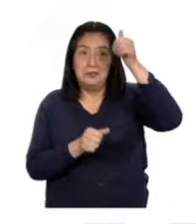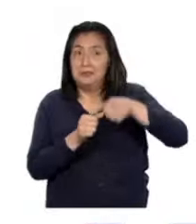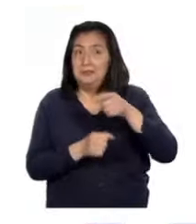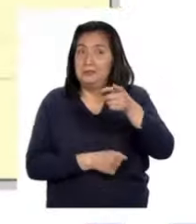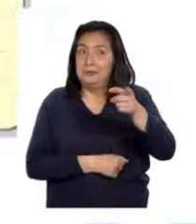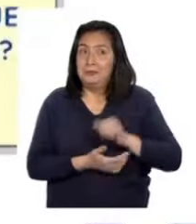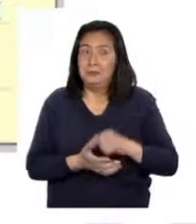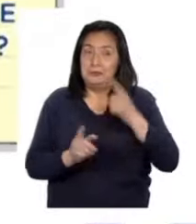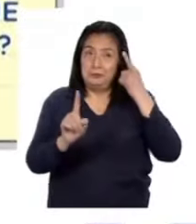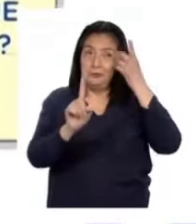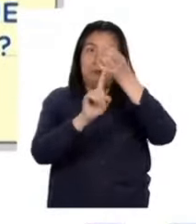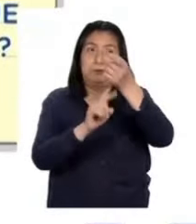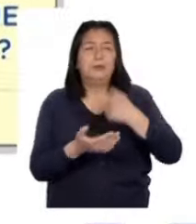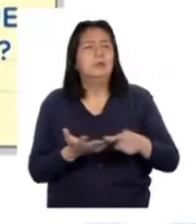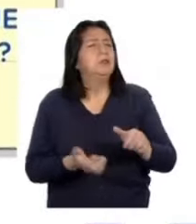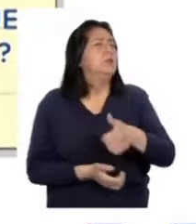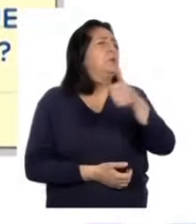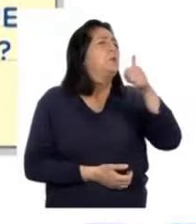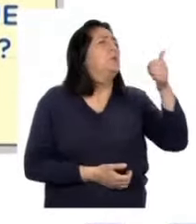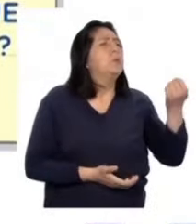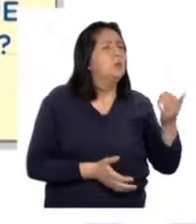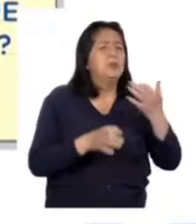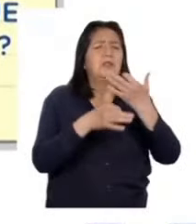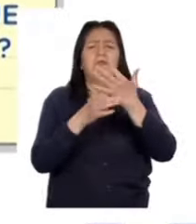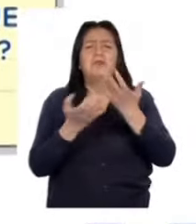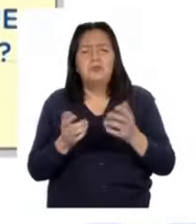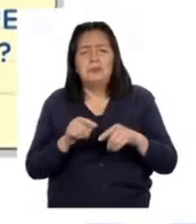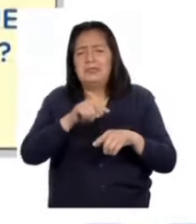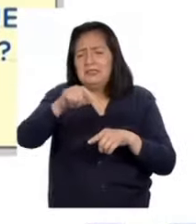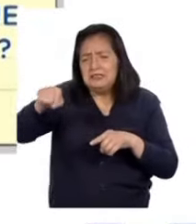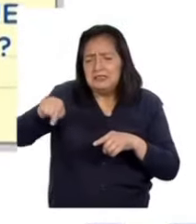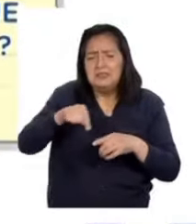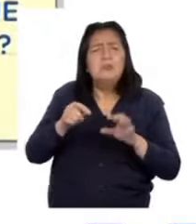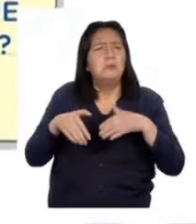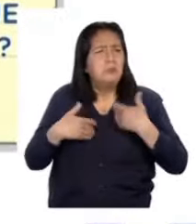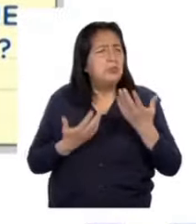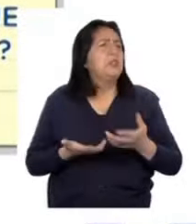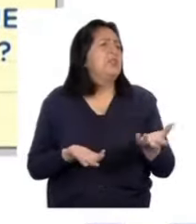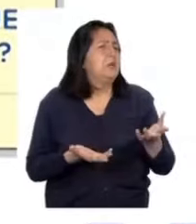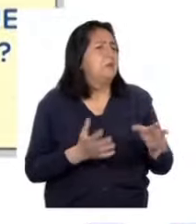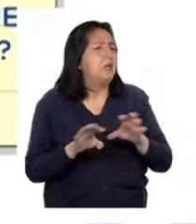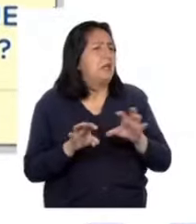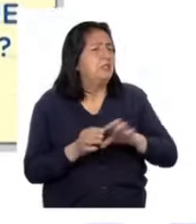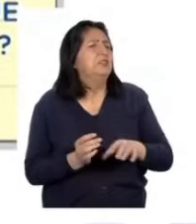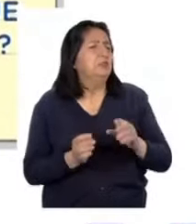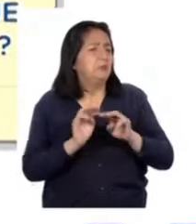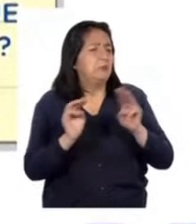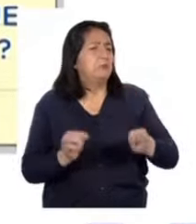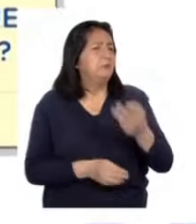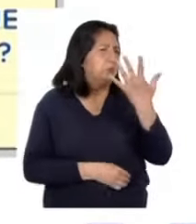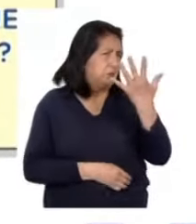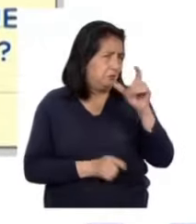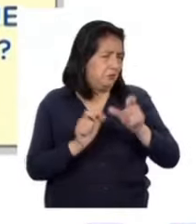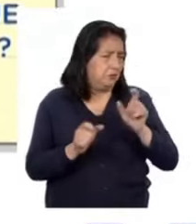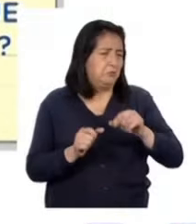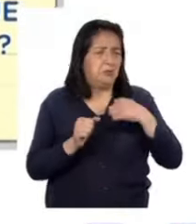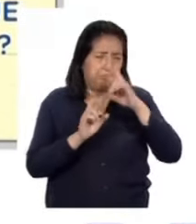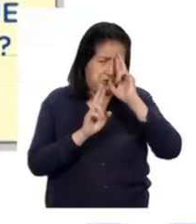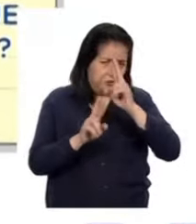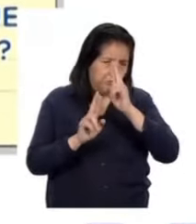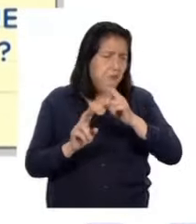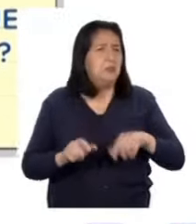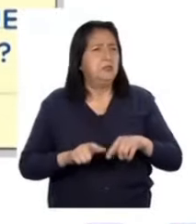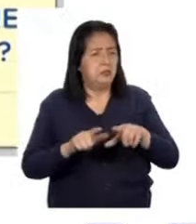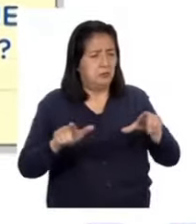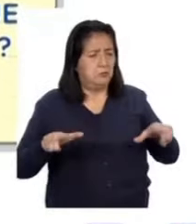ahora nuestro reto. ¿Qué otra forma, además del círculo, podemos usar para diseñar una mesa para cinco personas, de modo que se respete el